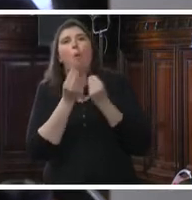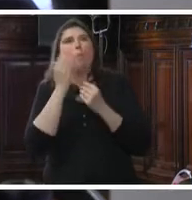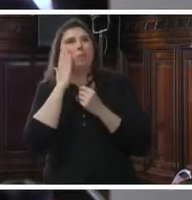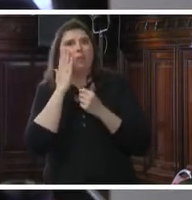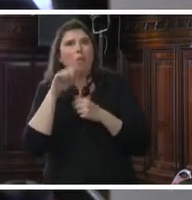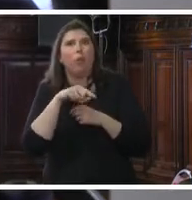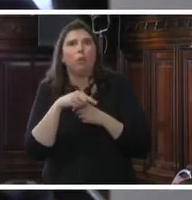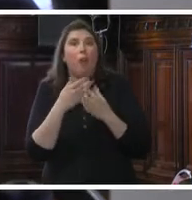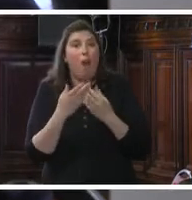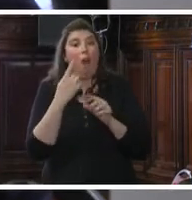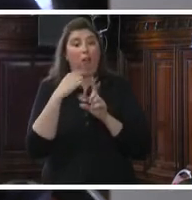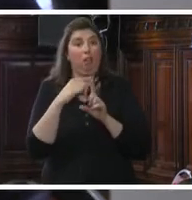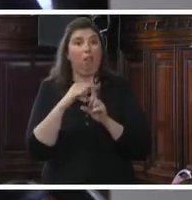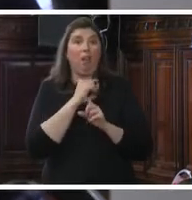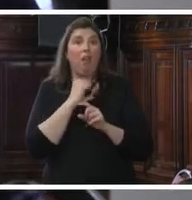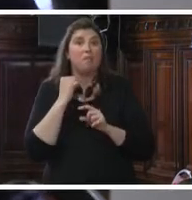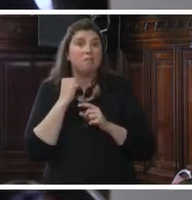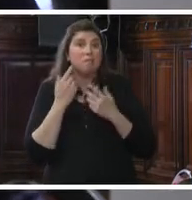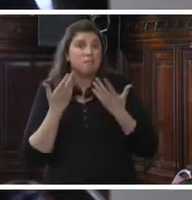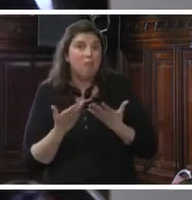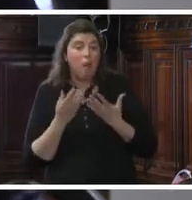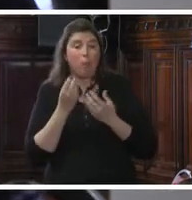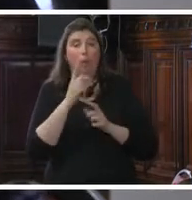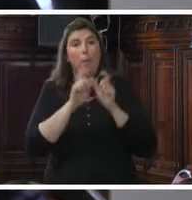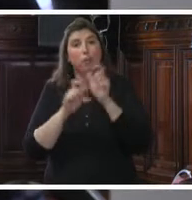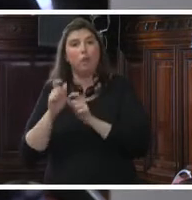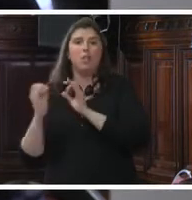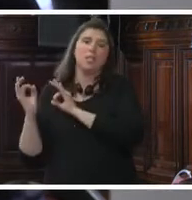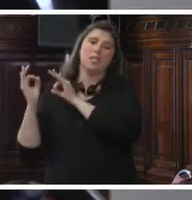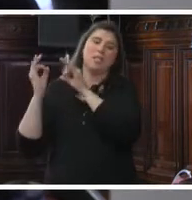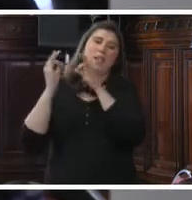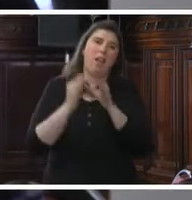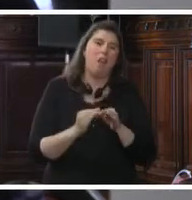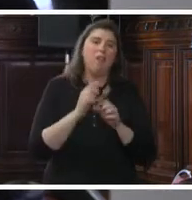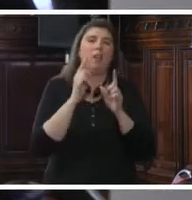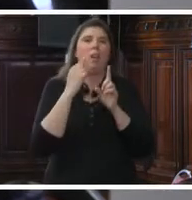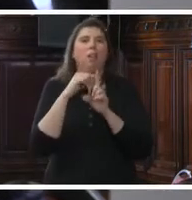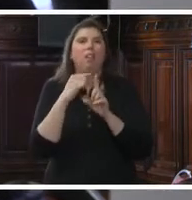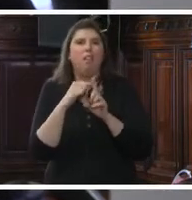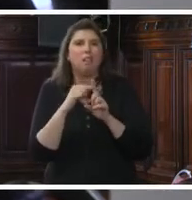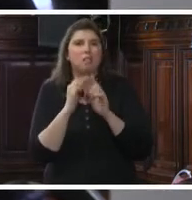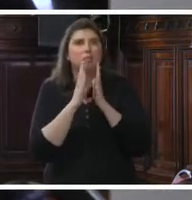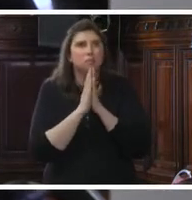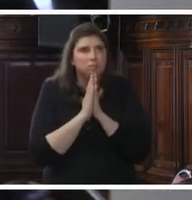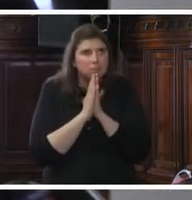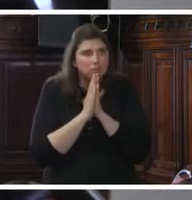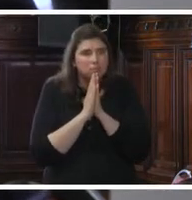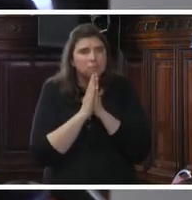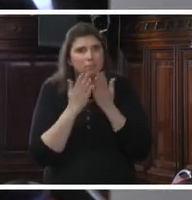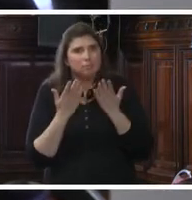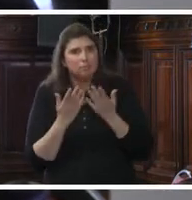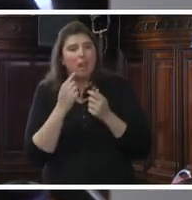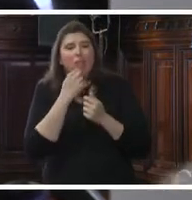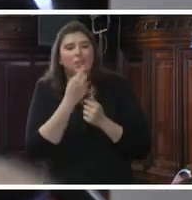uno de los municipios, porque las personas llegaban primero a confesarse y a decir las cosas al sacerdote de cada pueblo pequeño